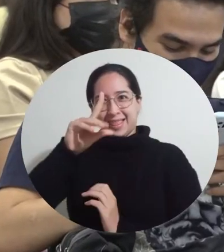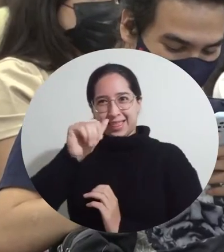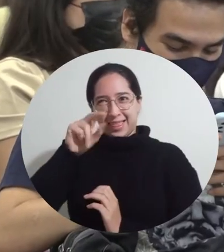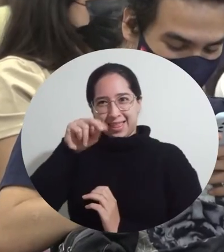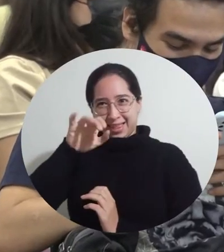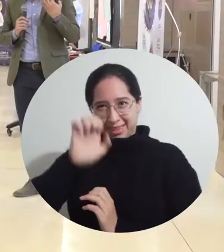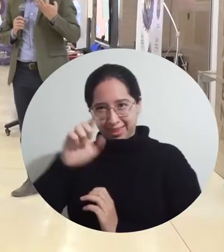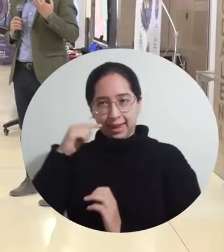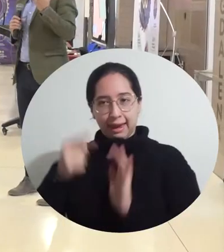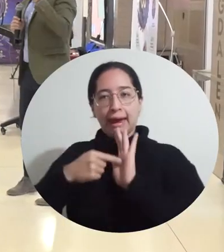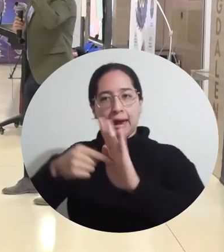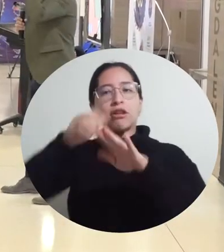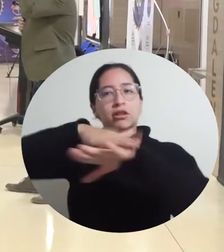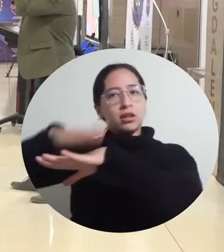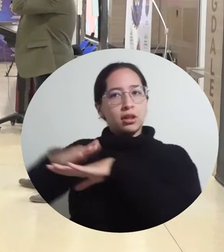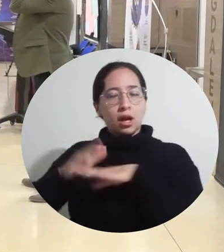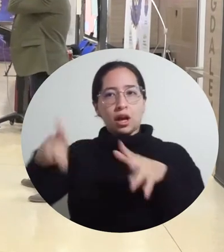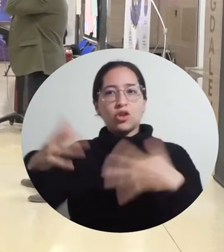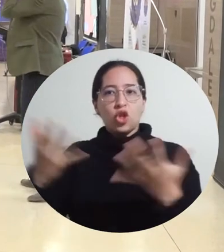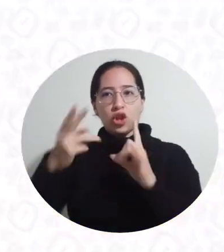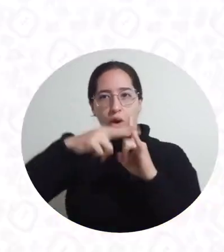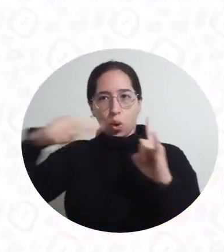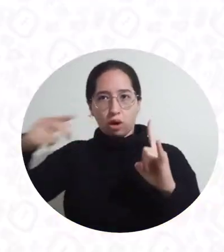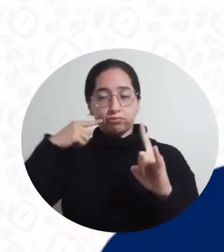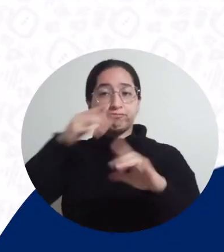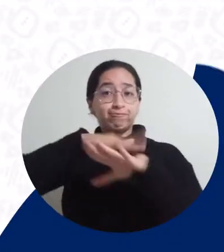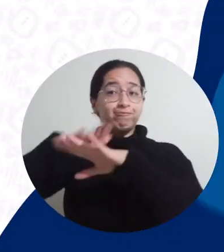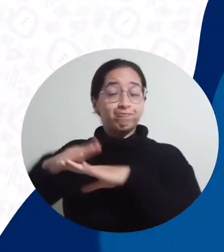de Estadística DANE en la Universidad del Magdalena.